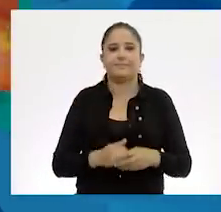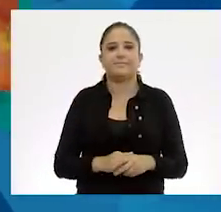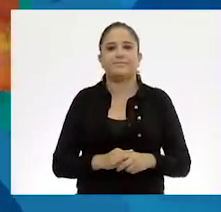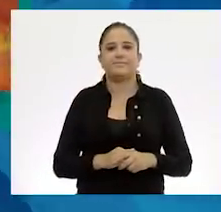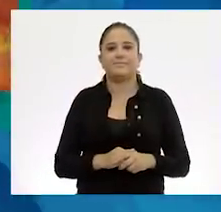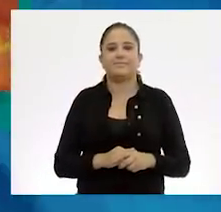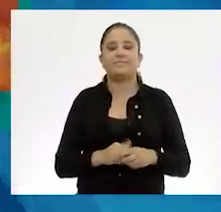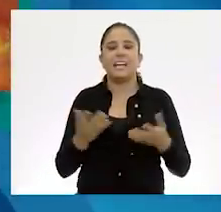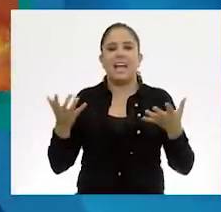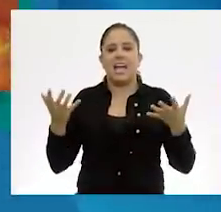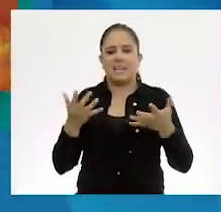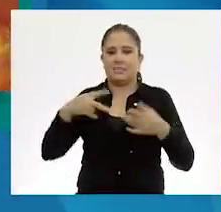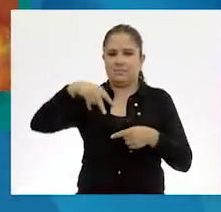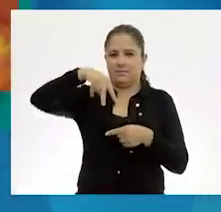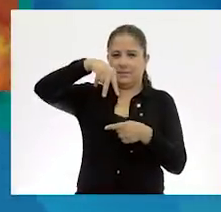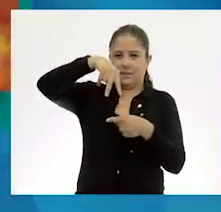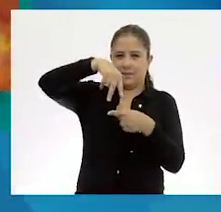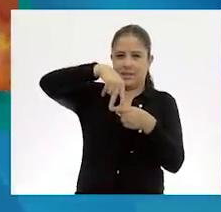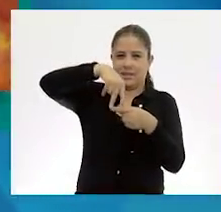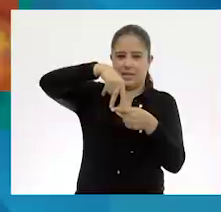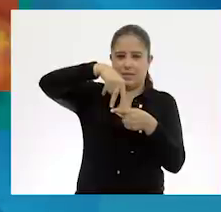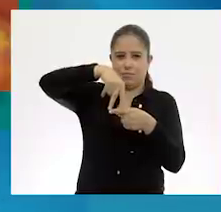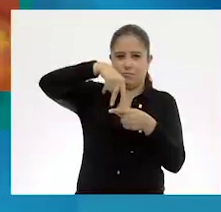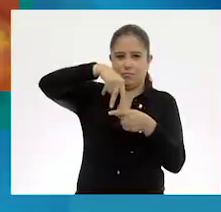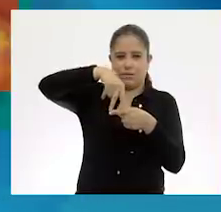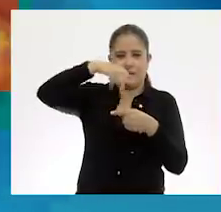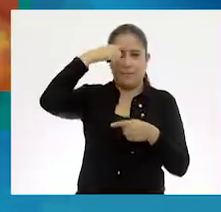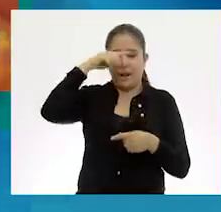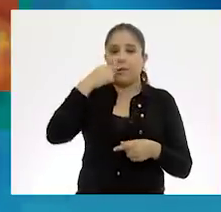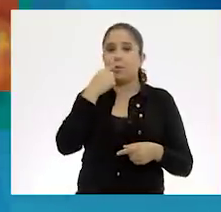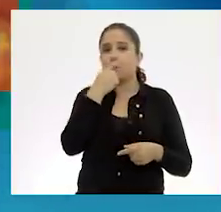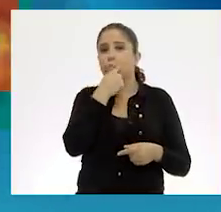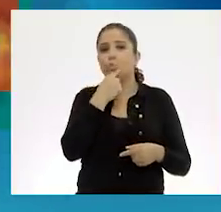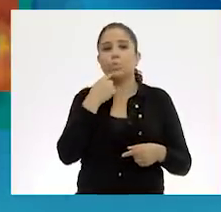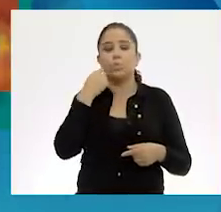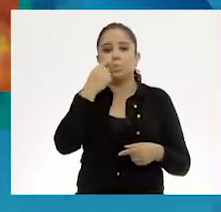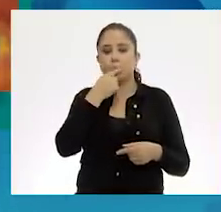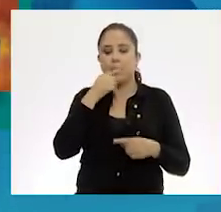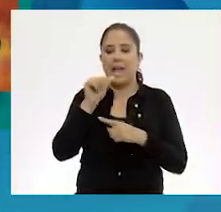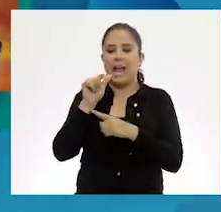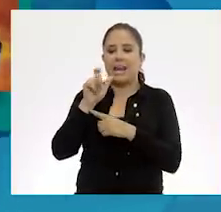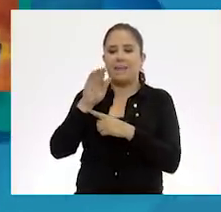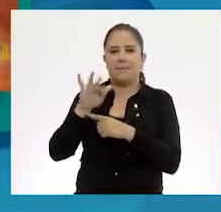Haremos un triángulo para la boca o el pico de la alibrij.